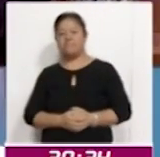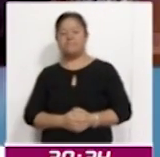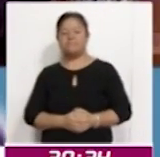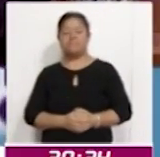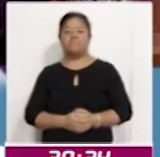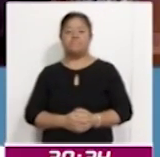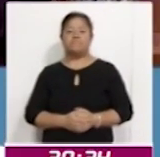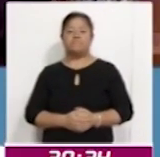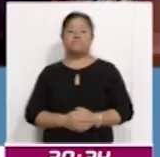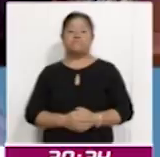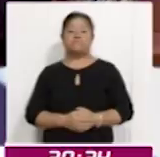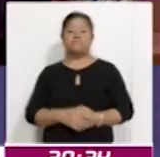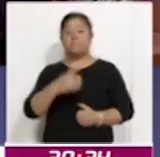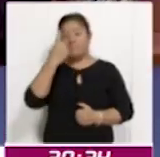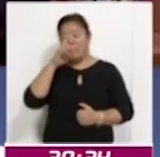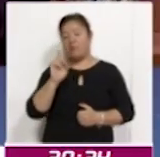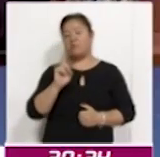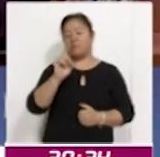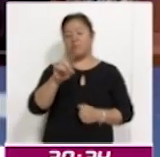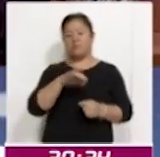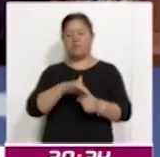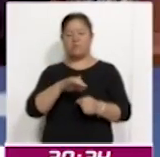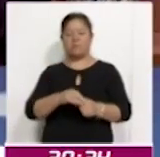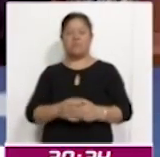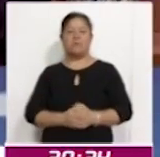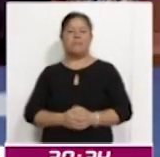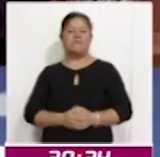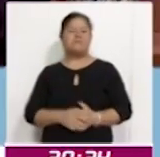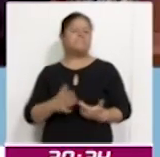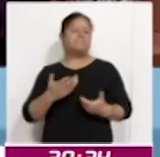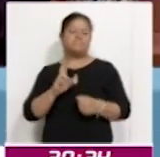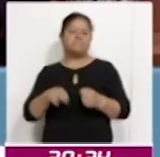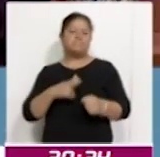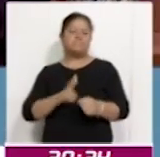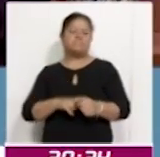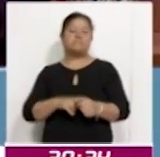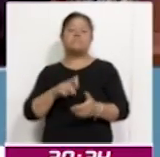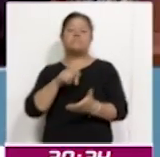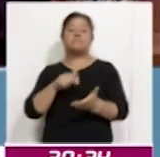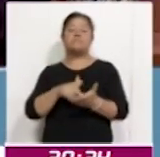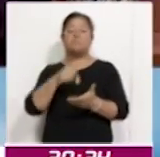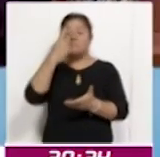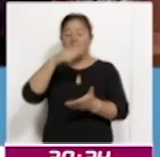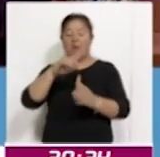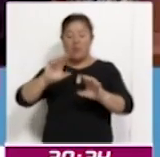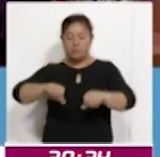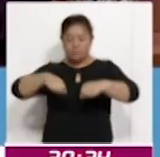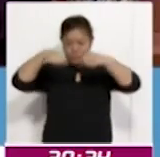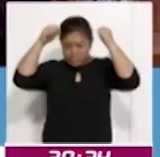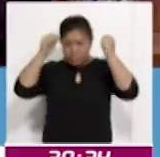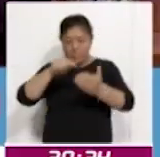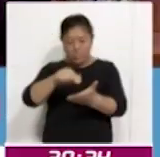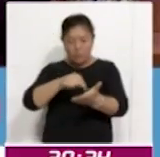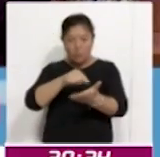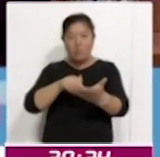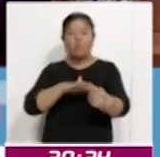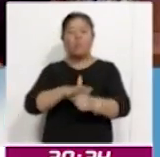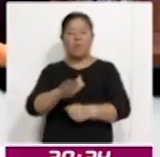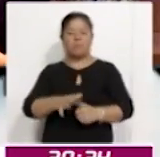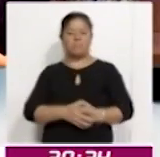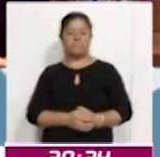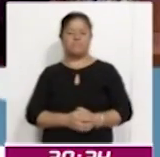Normalmente se buscan las escuelas, las plazas públicas, los lugares más concurridos o conocidos por la población. ¿Será así? Así es.